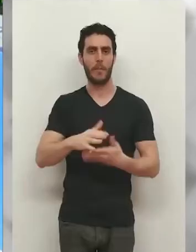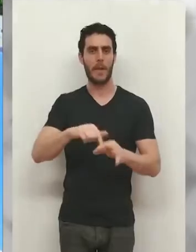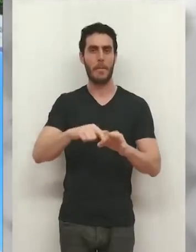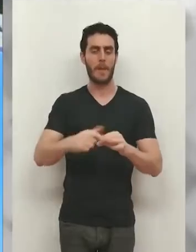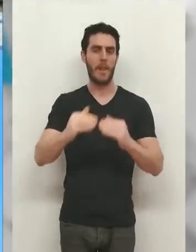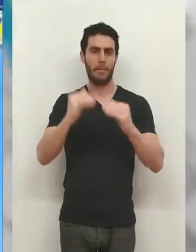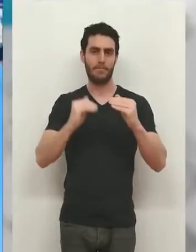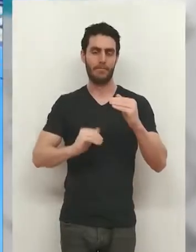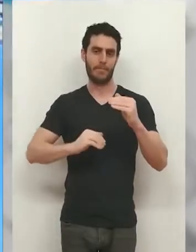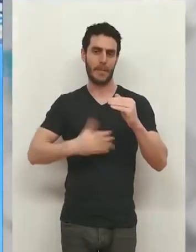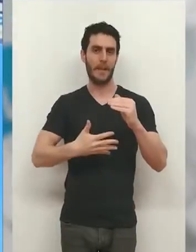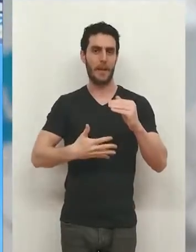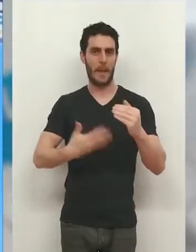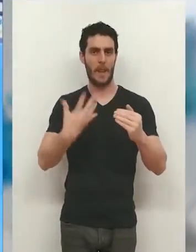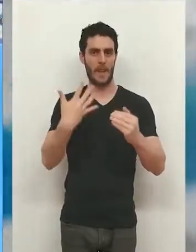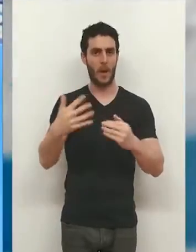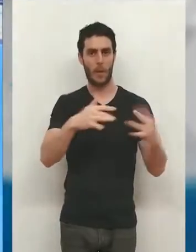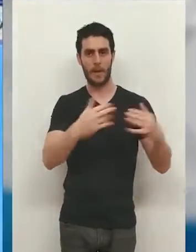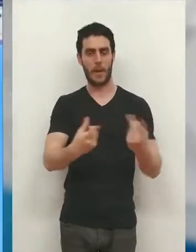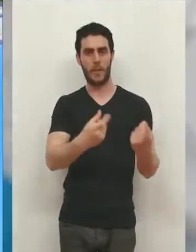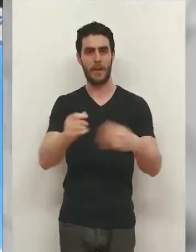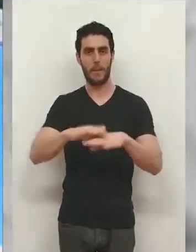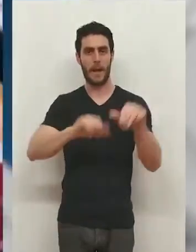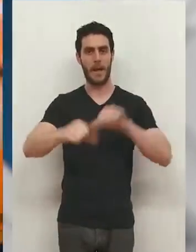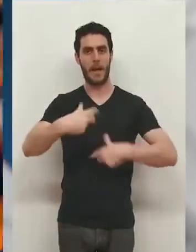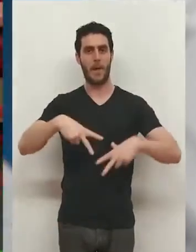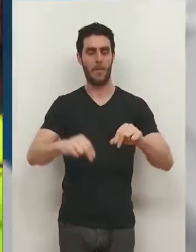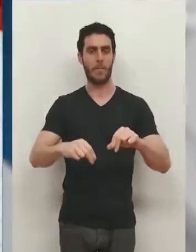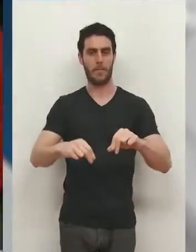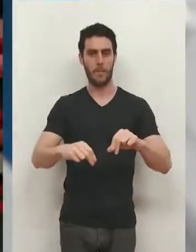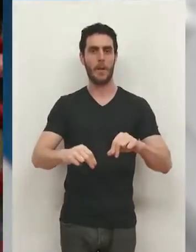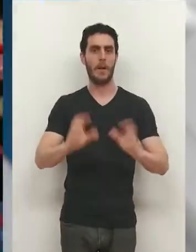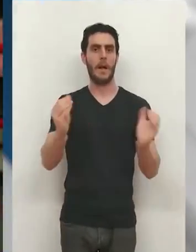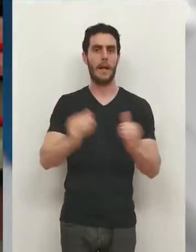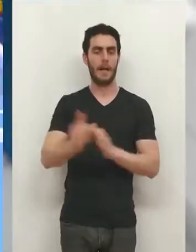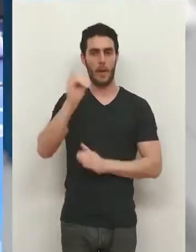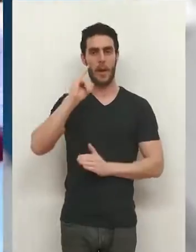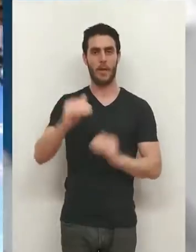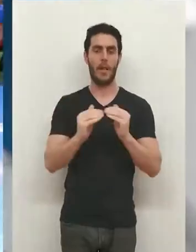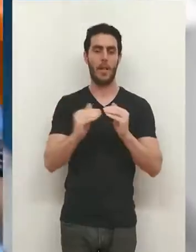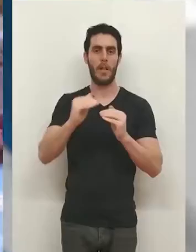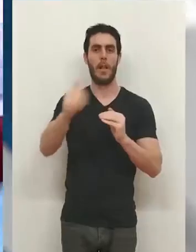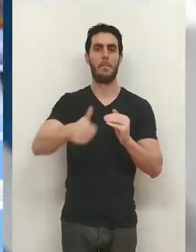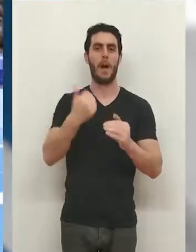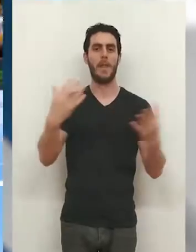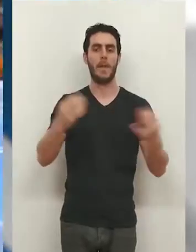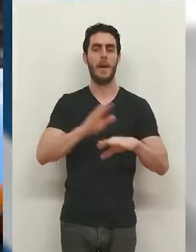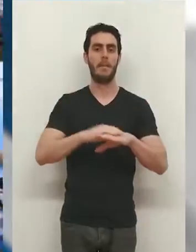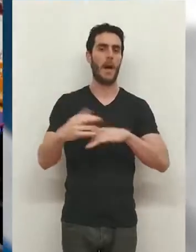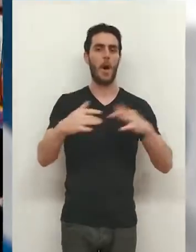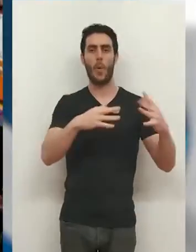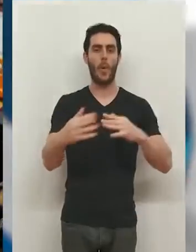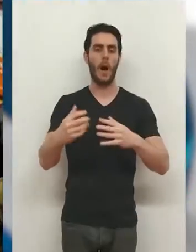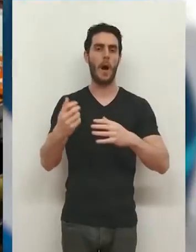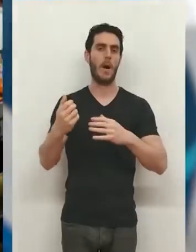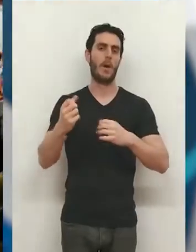a la quinta plaza. A falta de solo cinco partidos para que concluya la liga, los riojanos deberán escalar algún puesto en la clasificación para volver a jugar